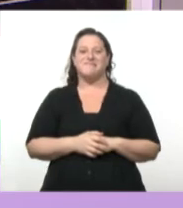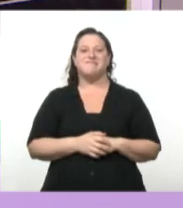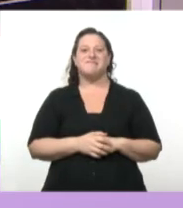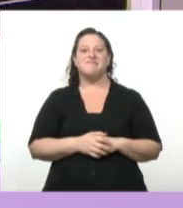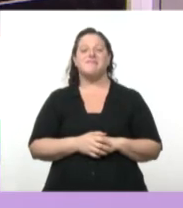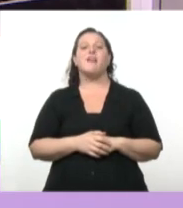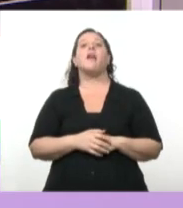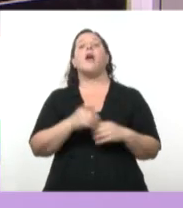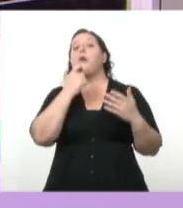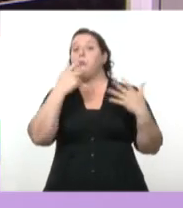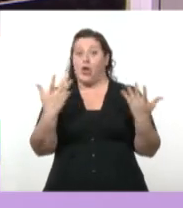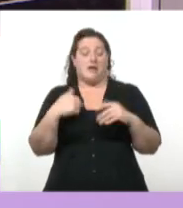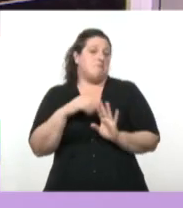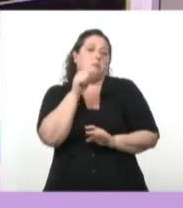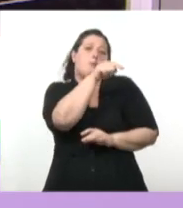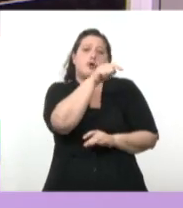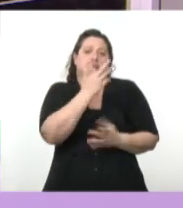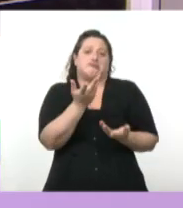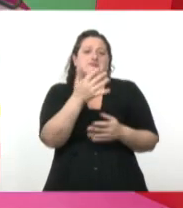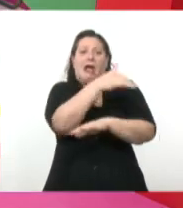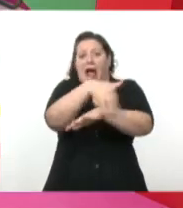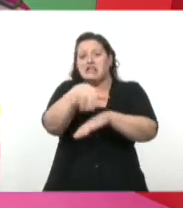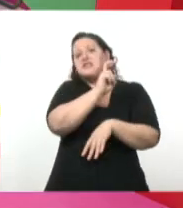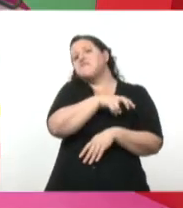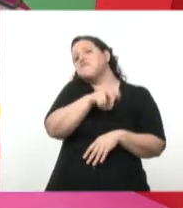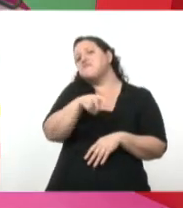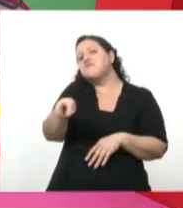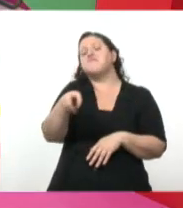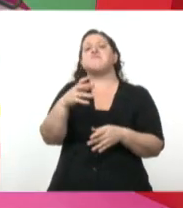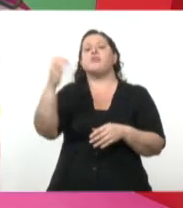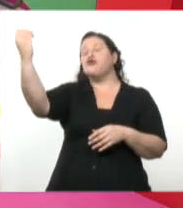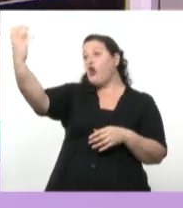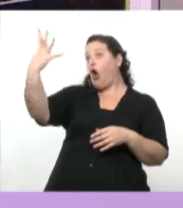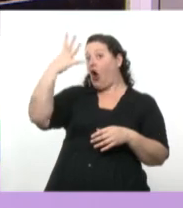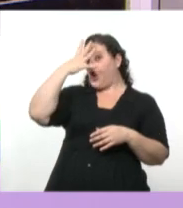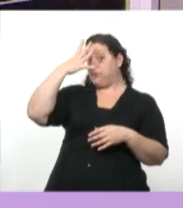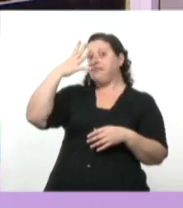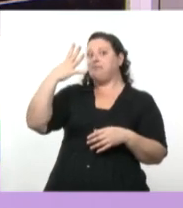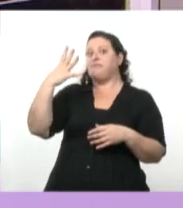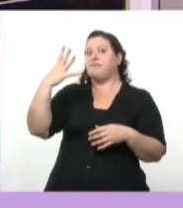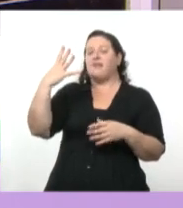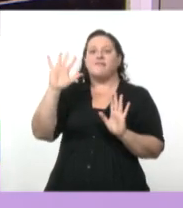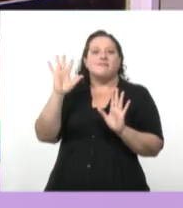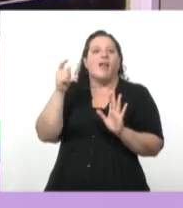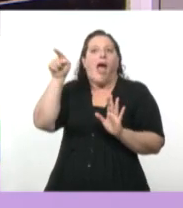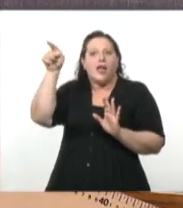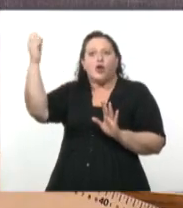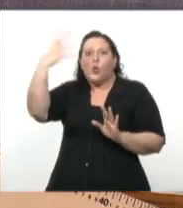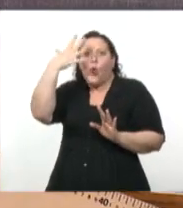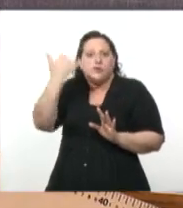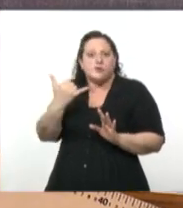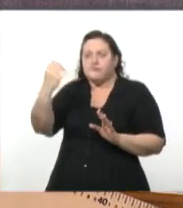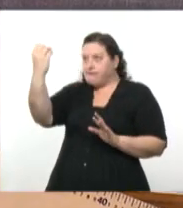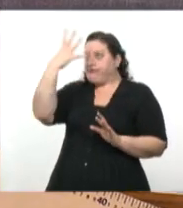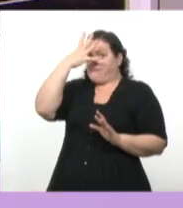supongamos, Darío, que vos venís por la calle caminando y tenés el sol en la cara. Sí. Tenés ahí ya una fuente de luz que te ilumina,